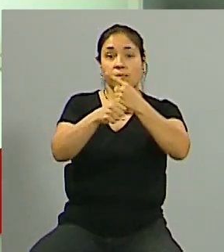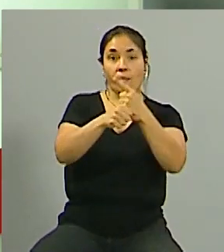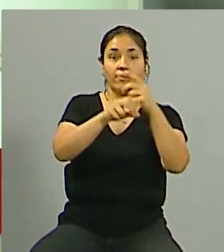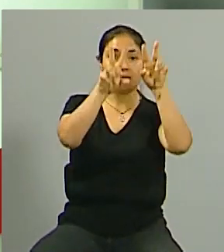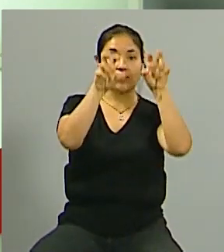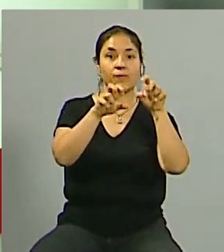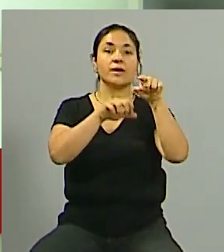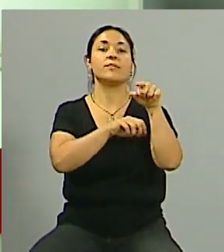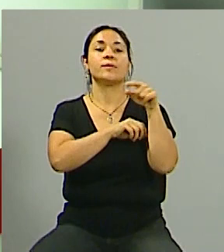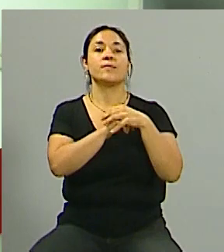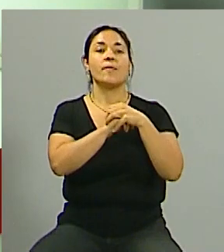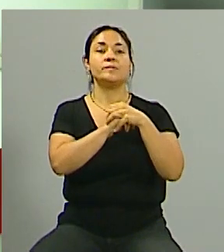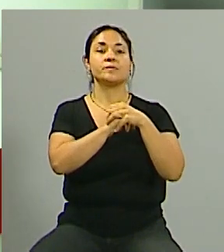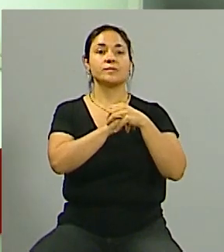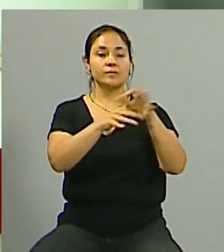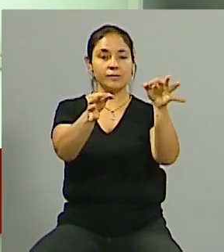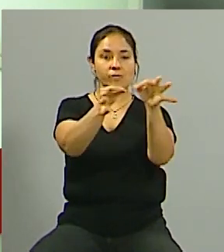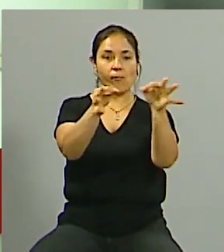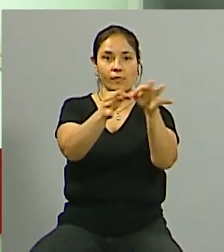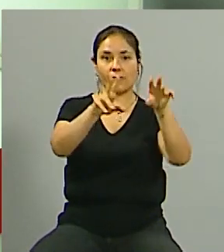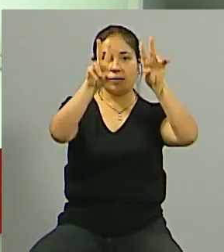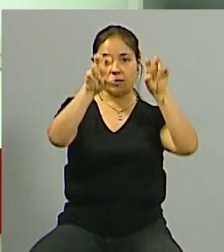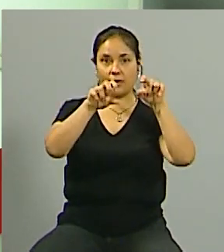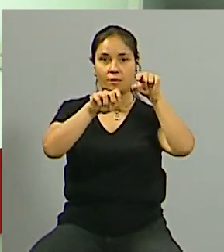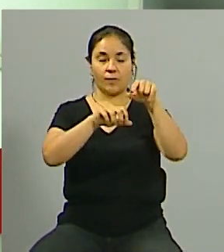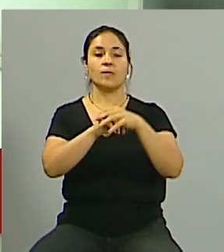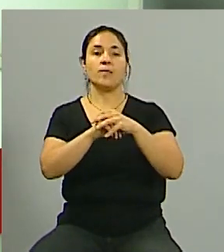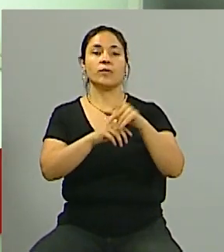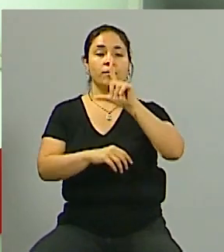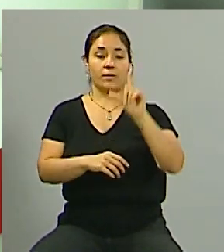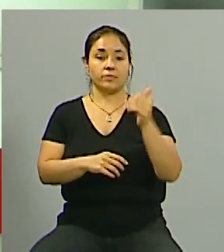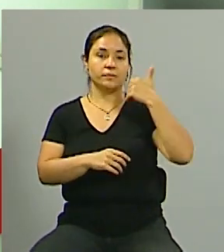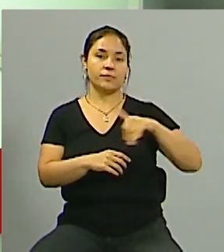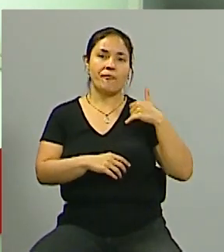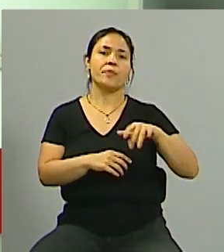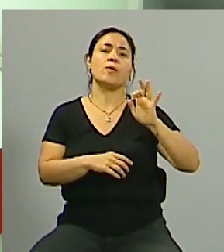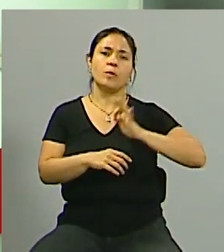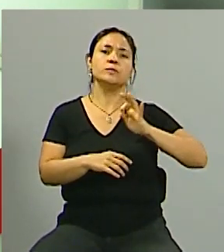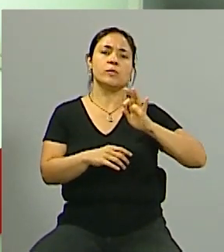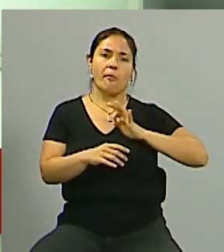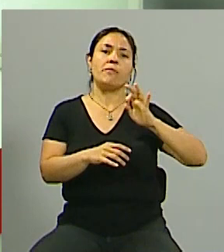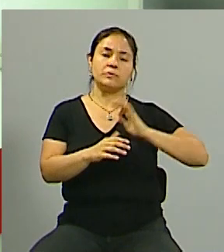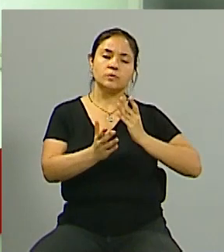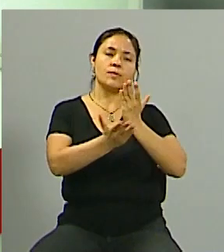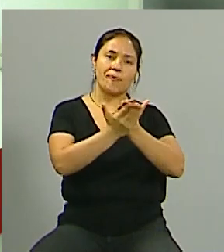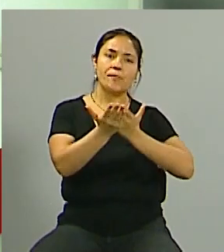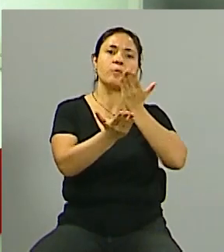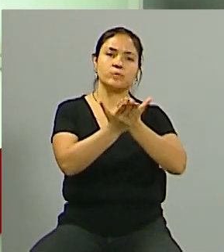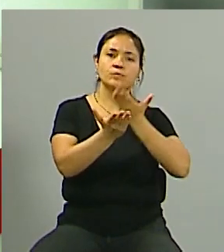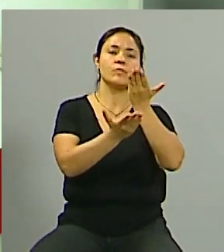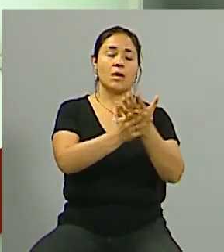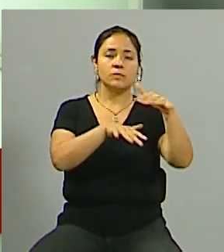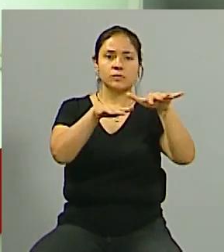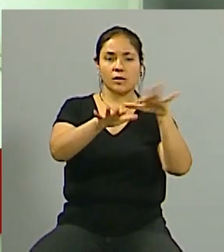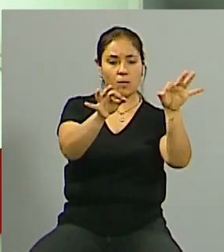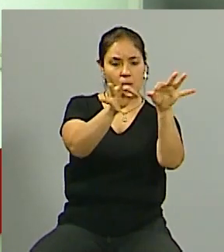cuestión Malvinas, este reclamo de soberanía que viene haciendo el gobierno argentino desde hace mucho tiempo. ¿Cómo está la cuestión